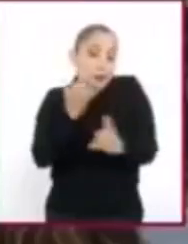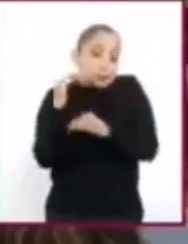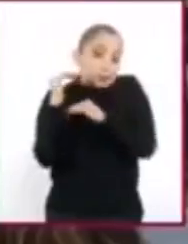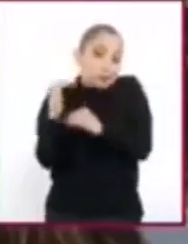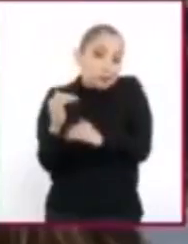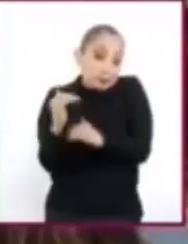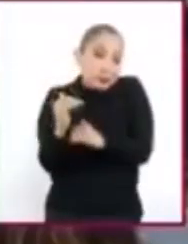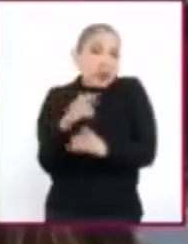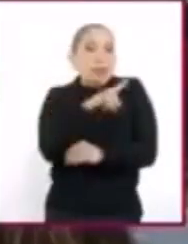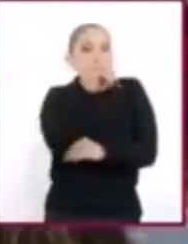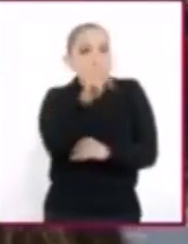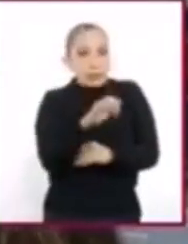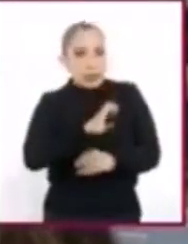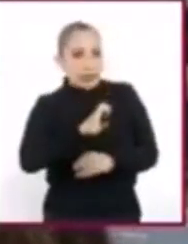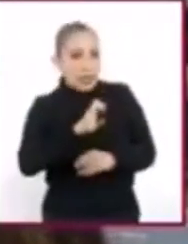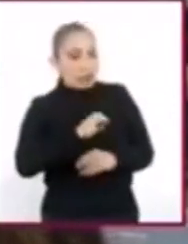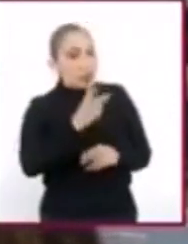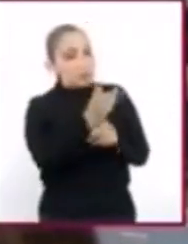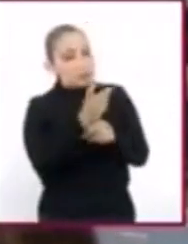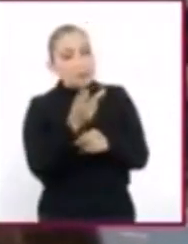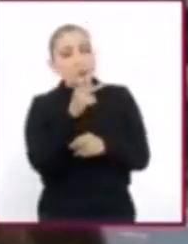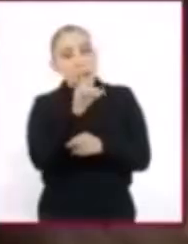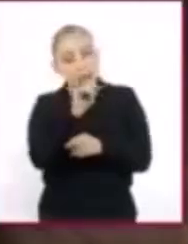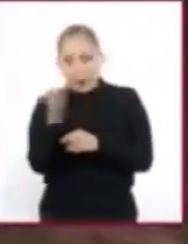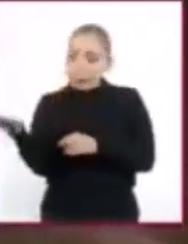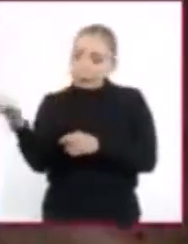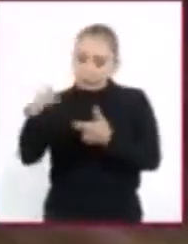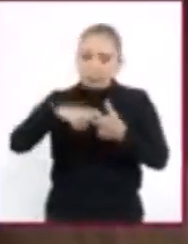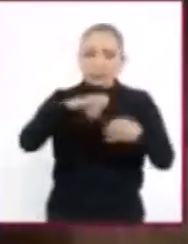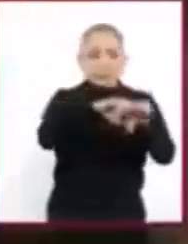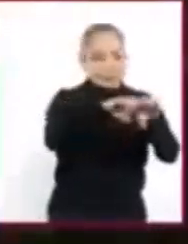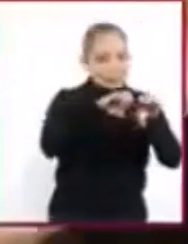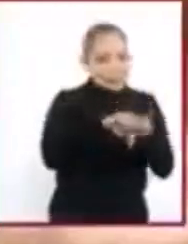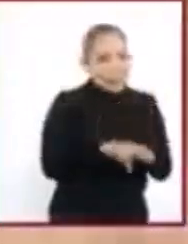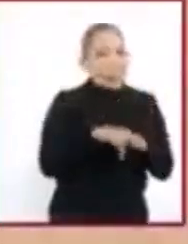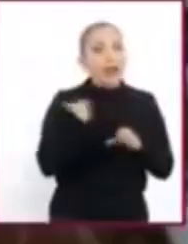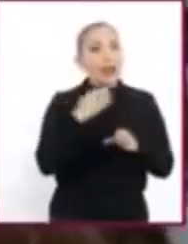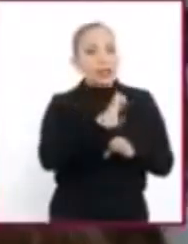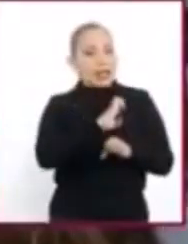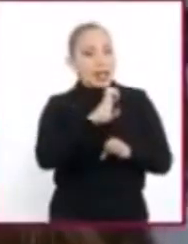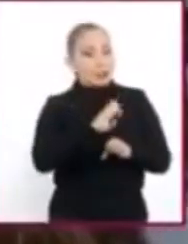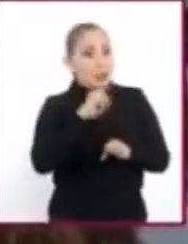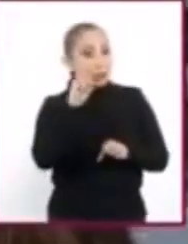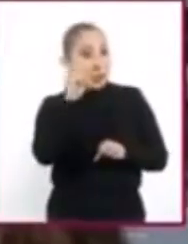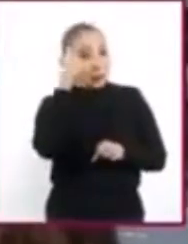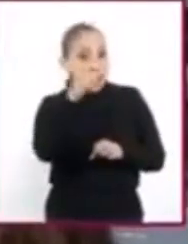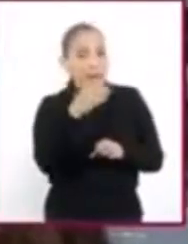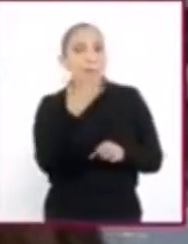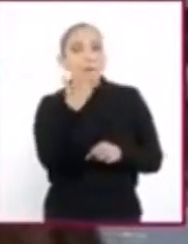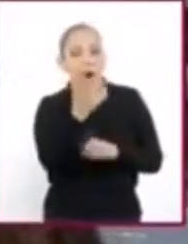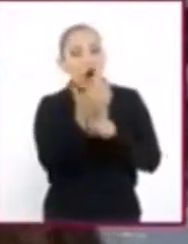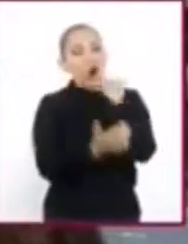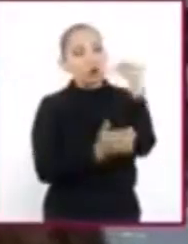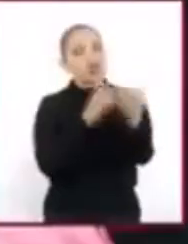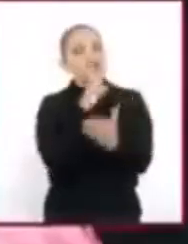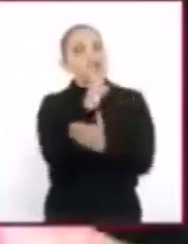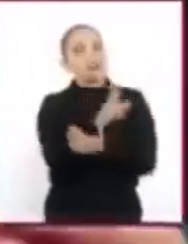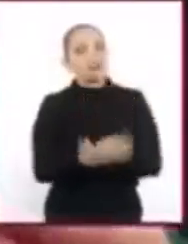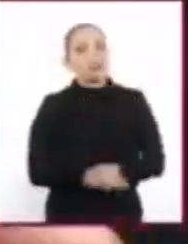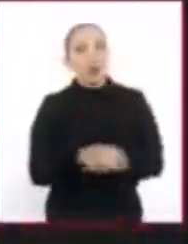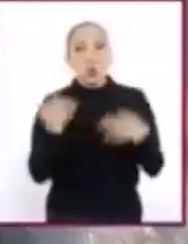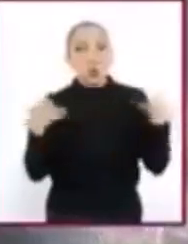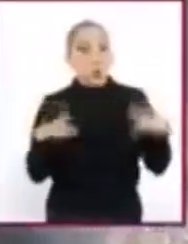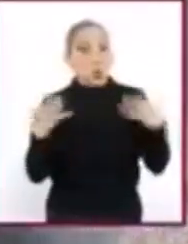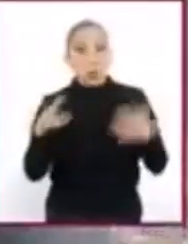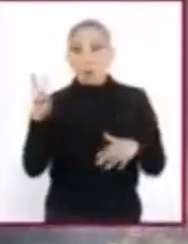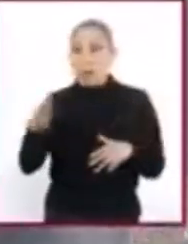Después, el entrenador invitó a Pedro a que formara parte del equipo desde los entrenamientos para tener un mejor resultado. ¡Órale!